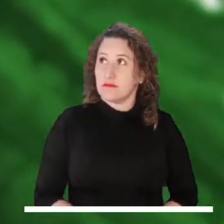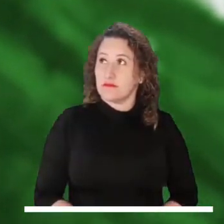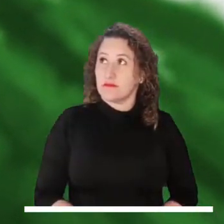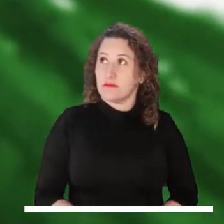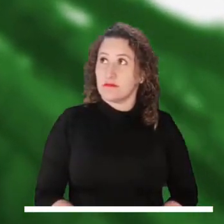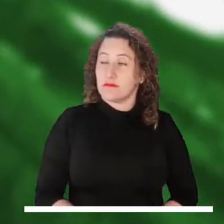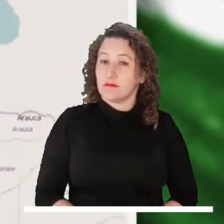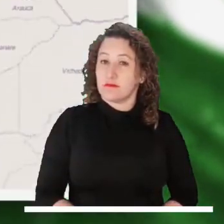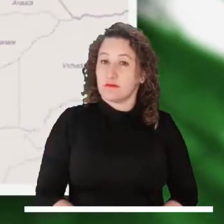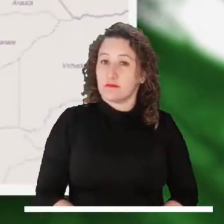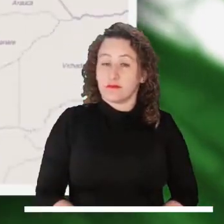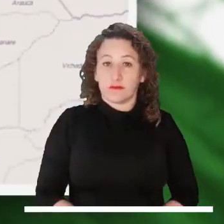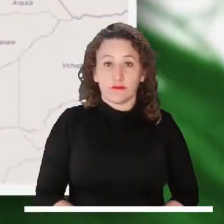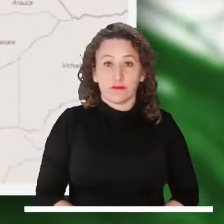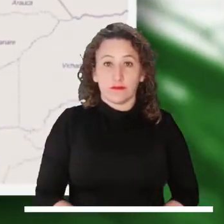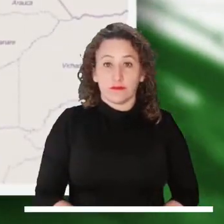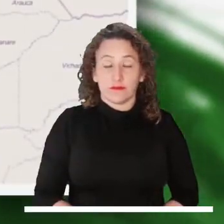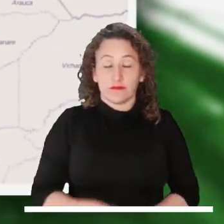Bojayá, en Chocó.